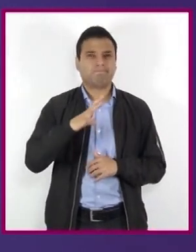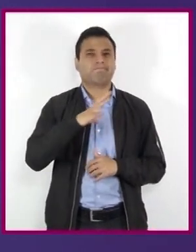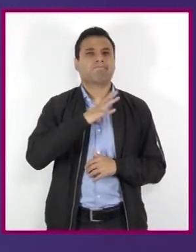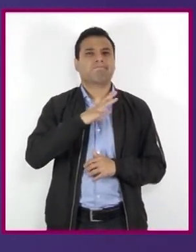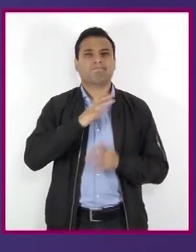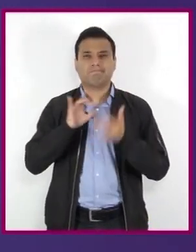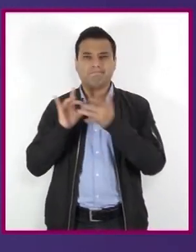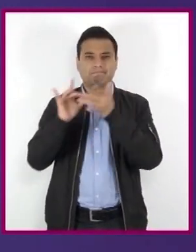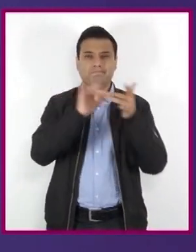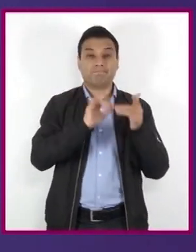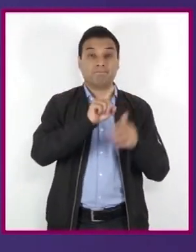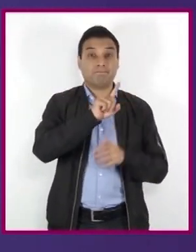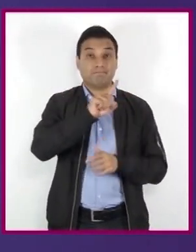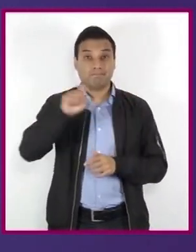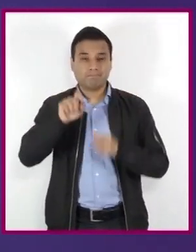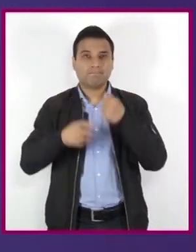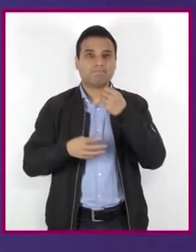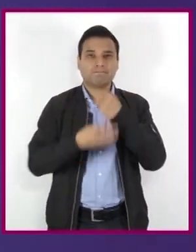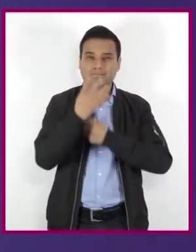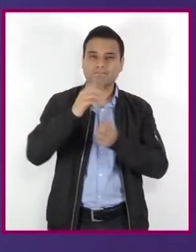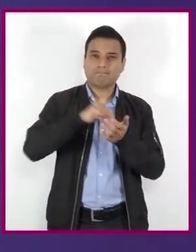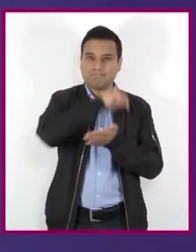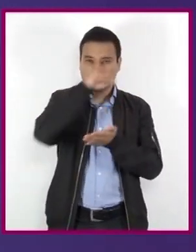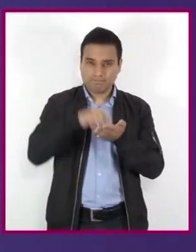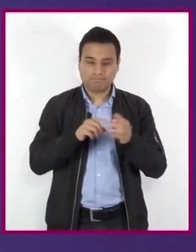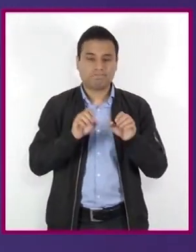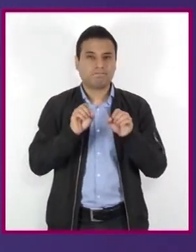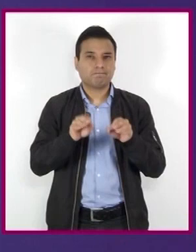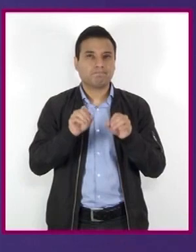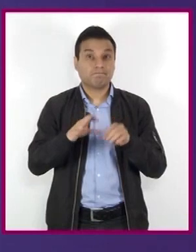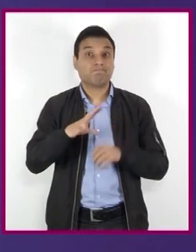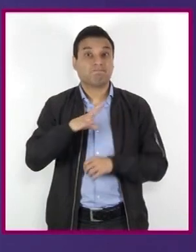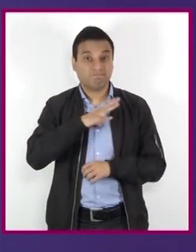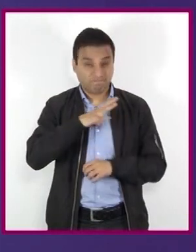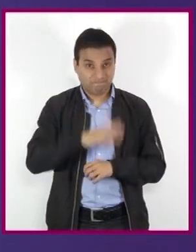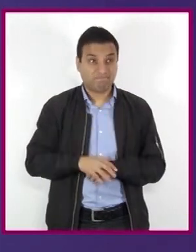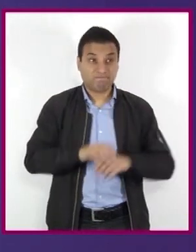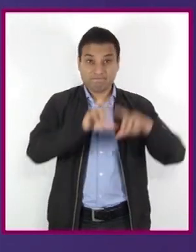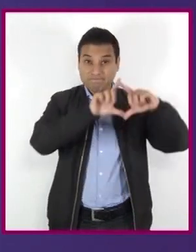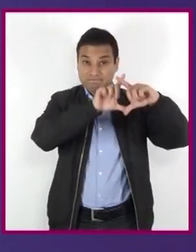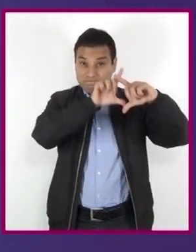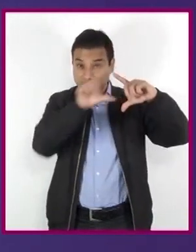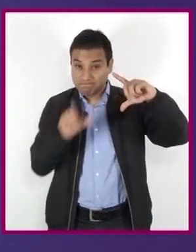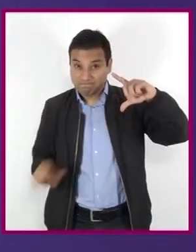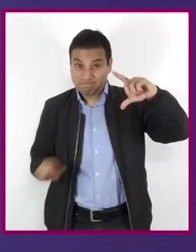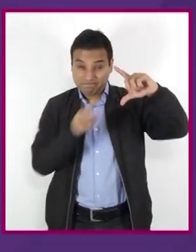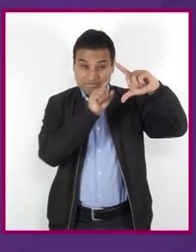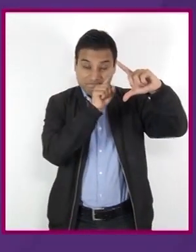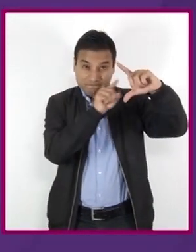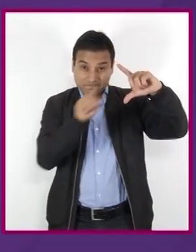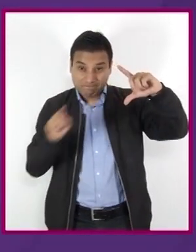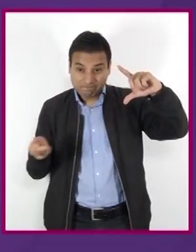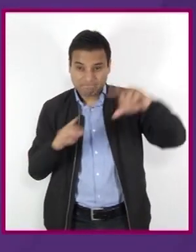de 114 centros de atención distribuidos en todas las entidades federativas del país.